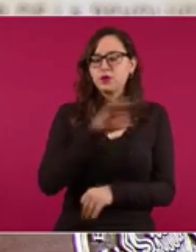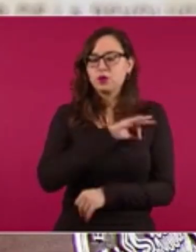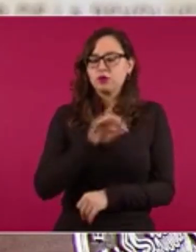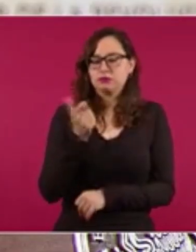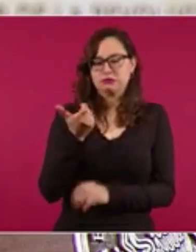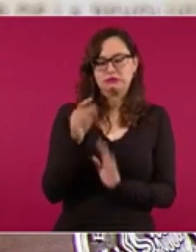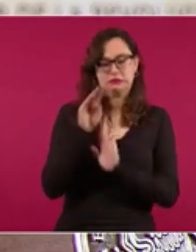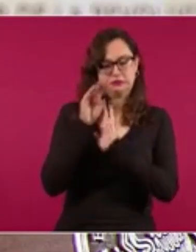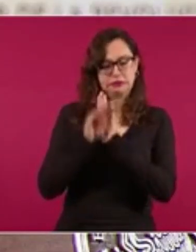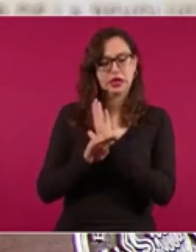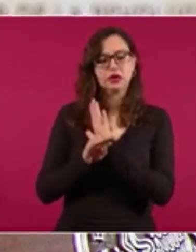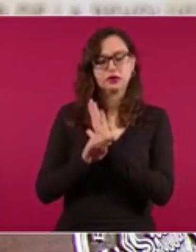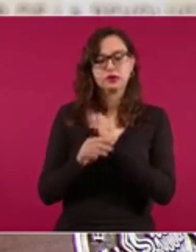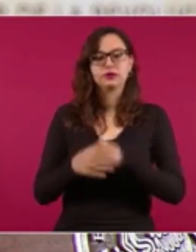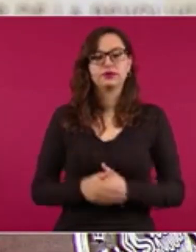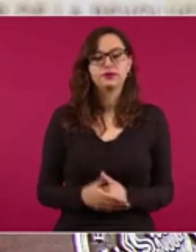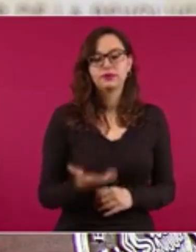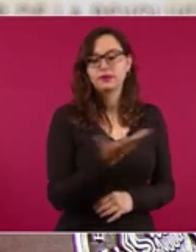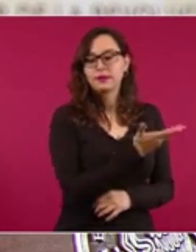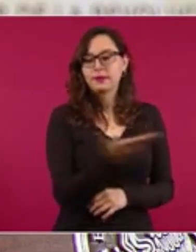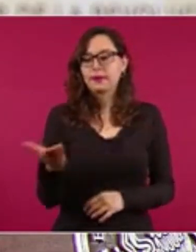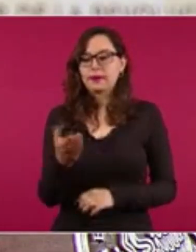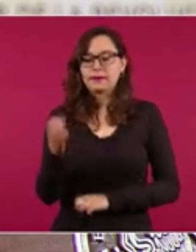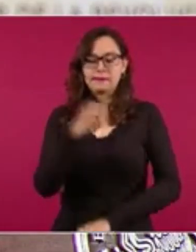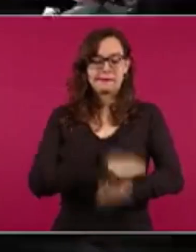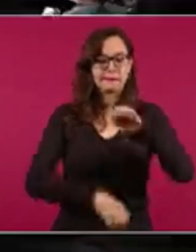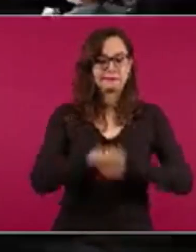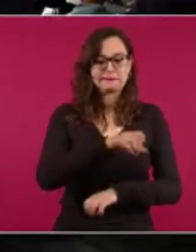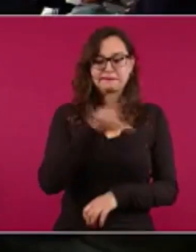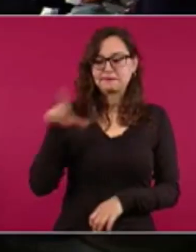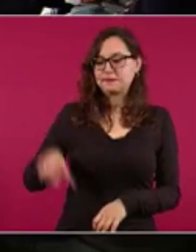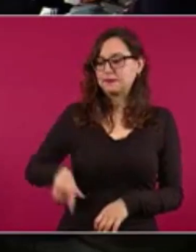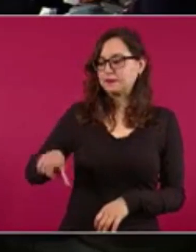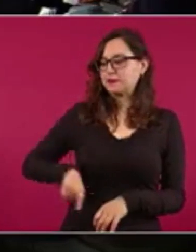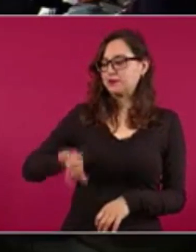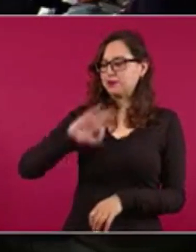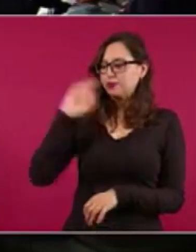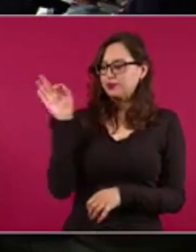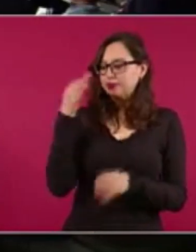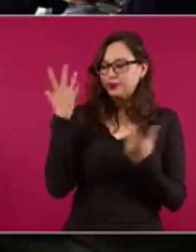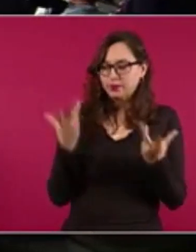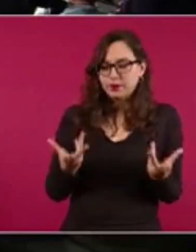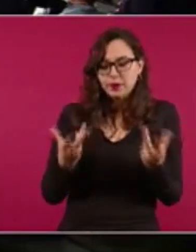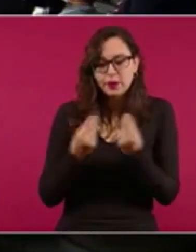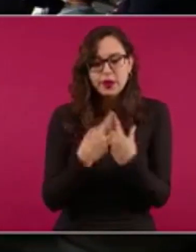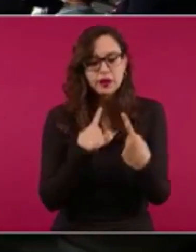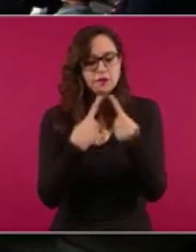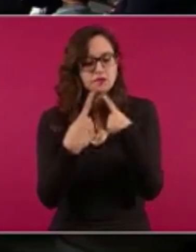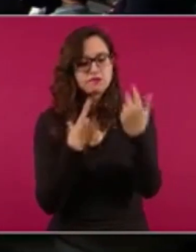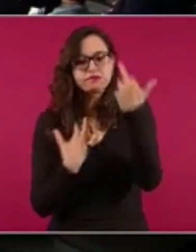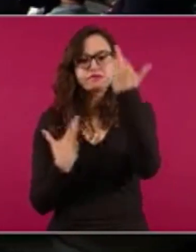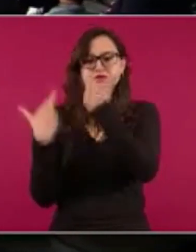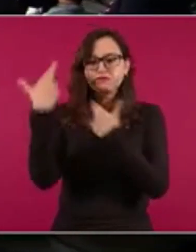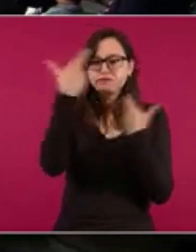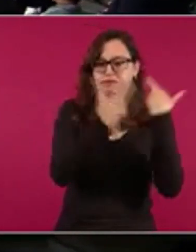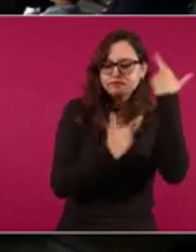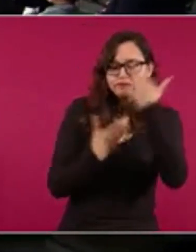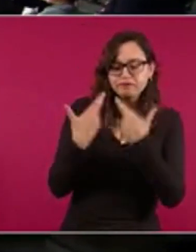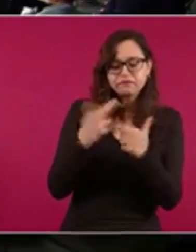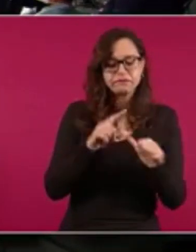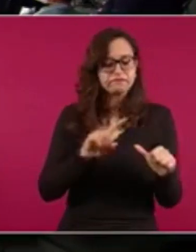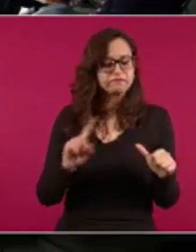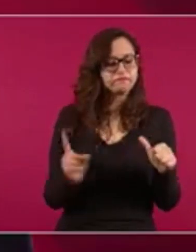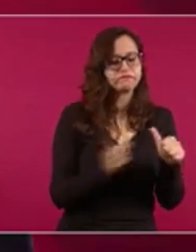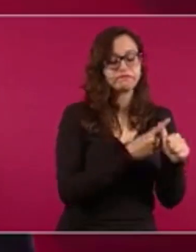aquí representadas y el gobierno federal hemos analizado conjuntamente esta situación como digna de máxima